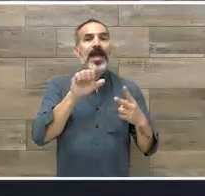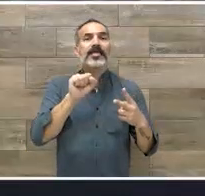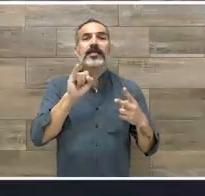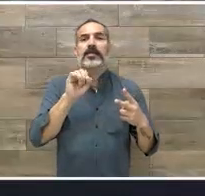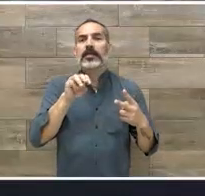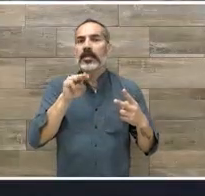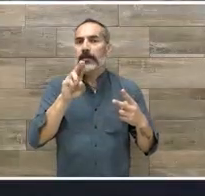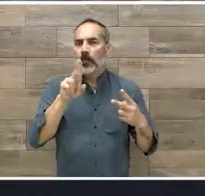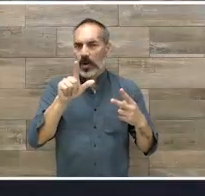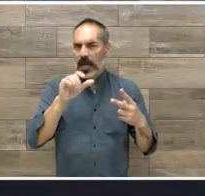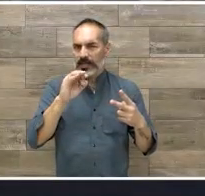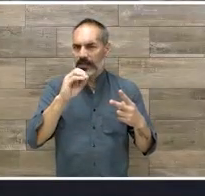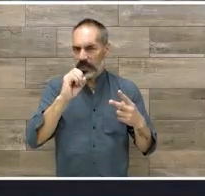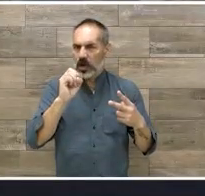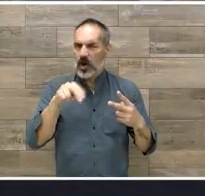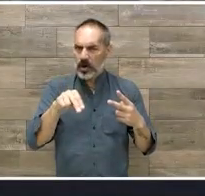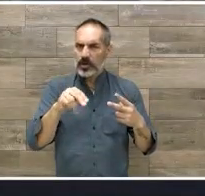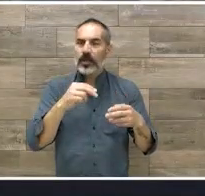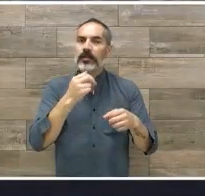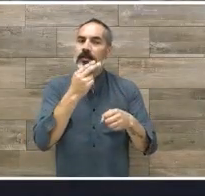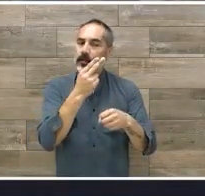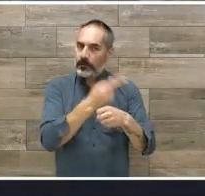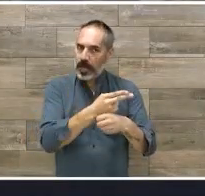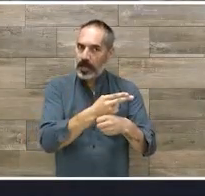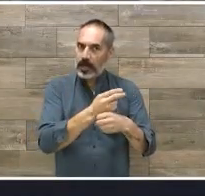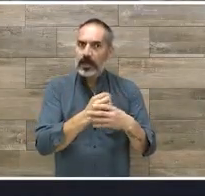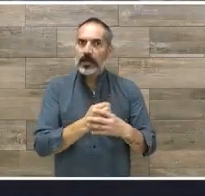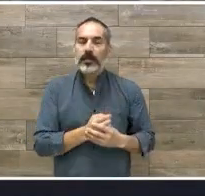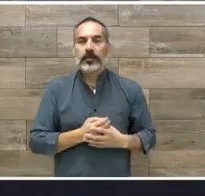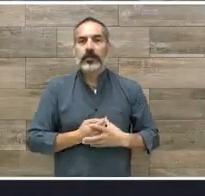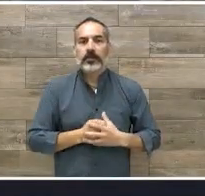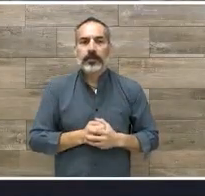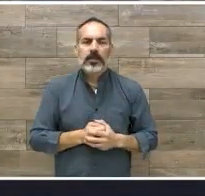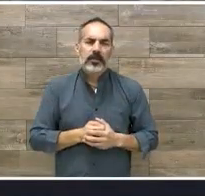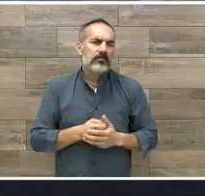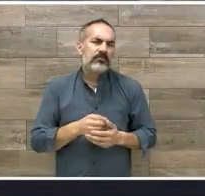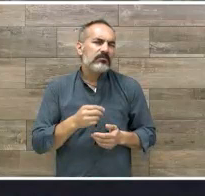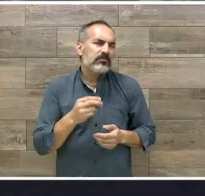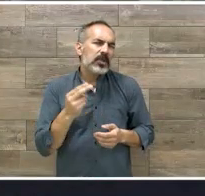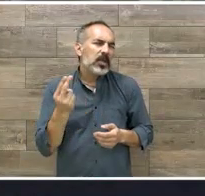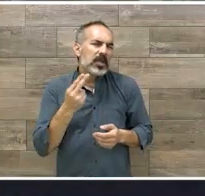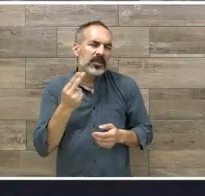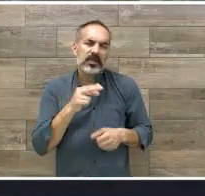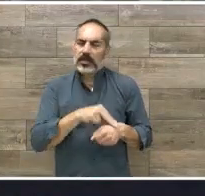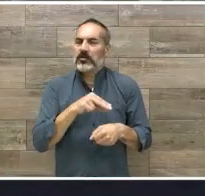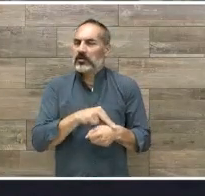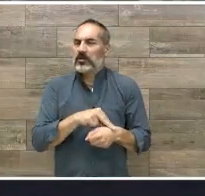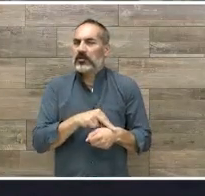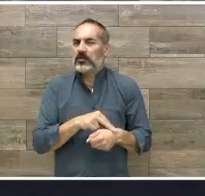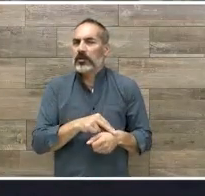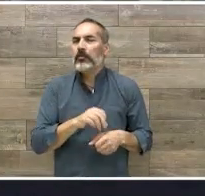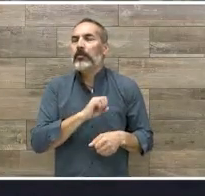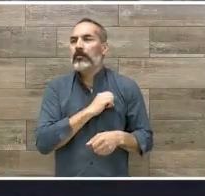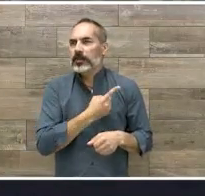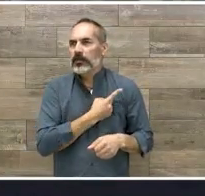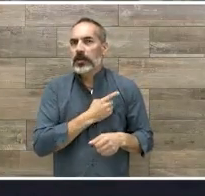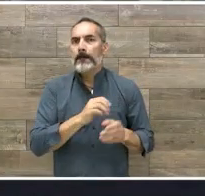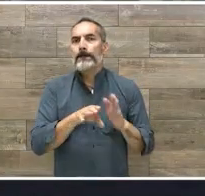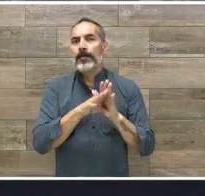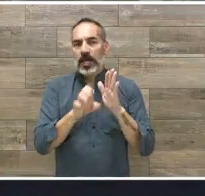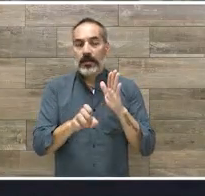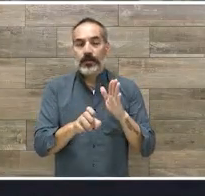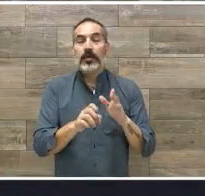necesita ser un especialista del área de la salud solamente se requiere que